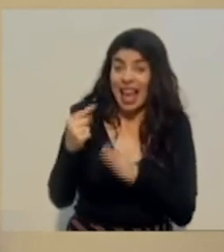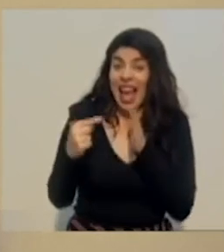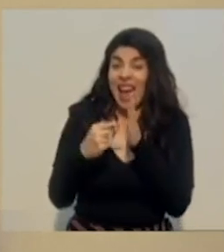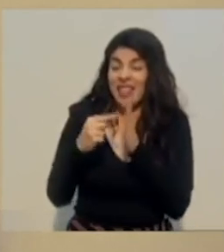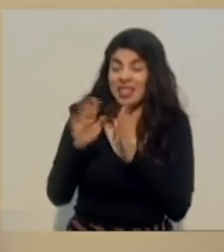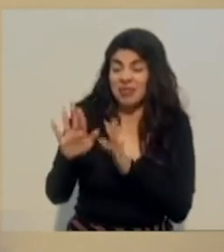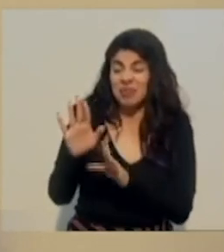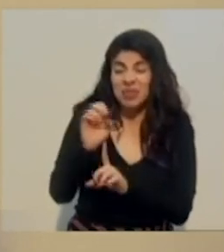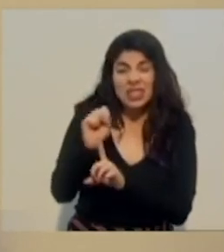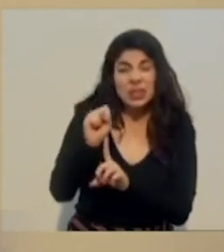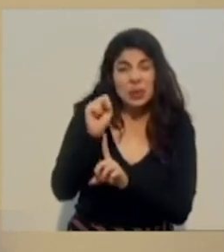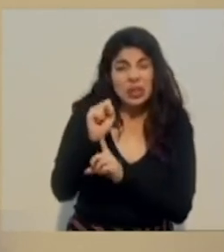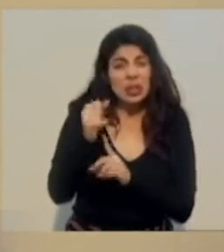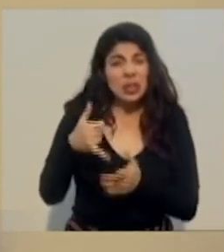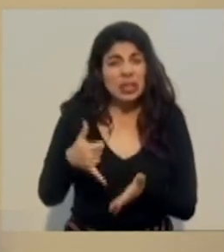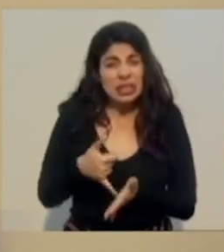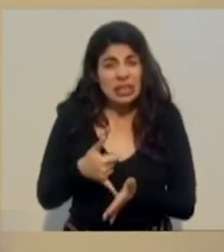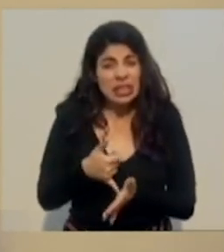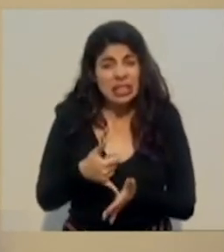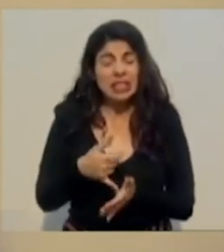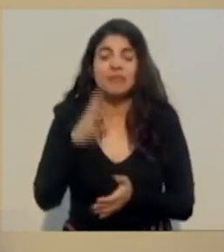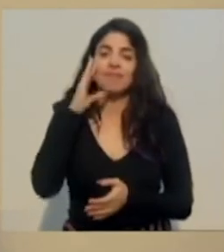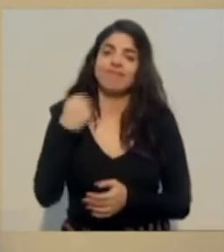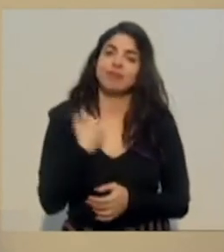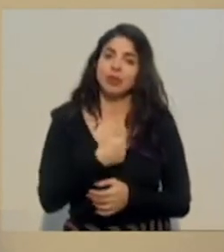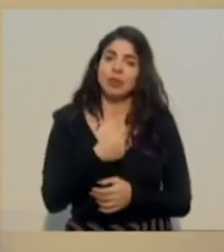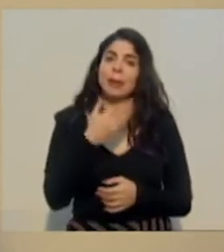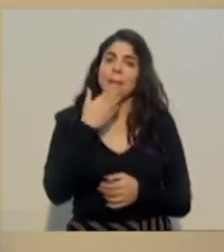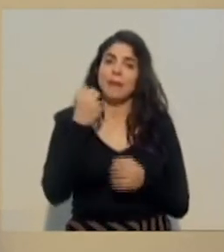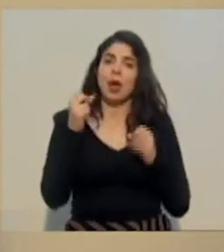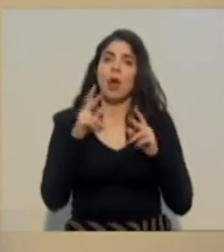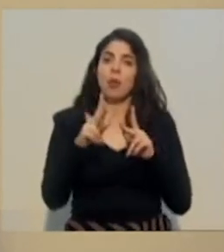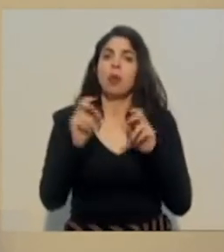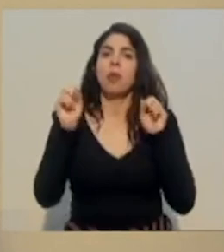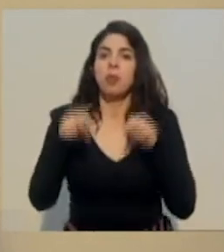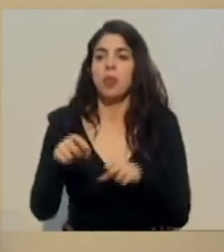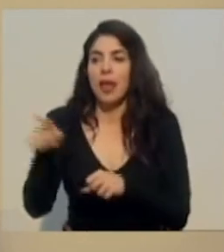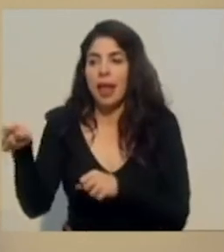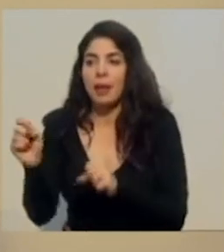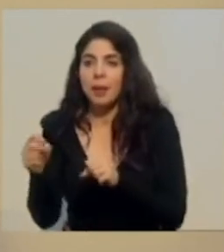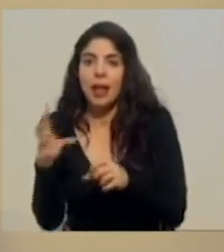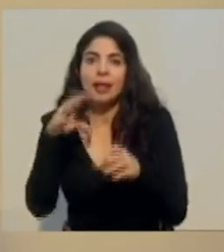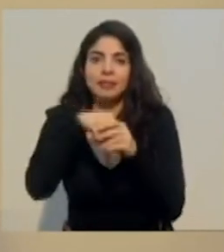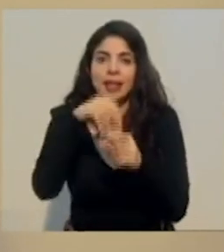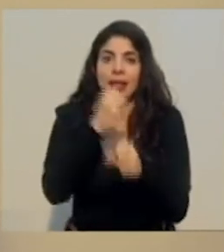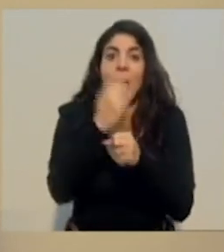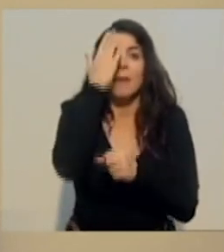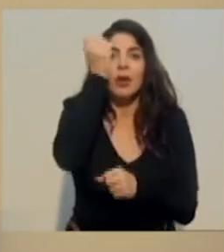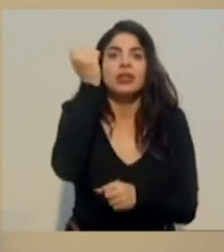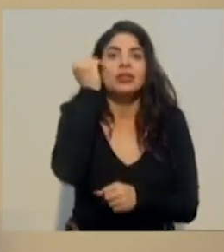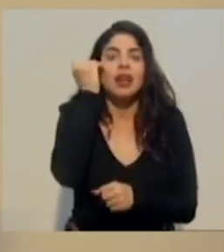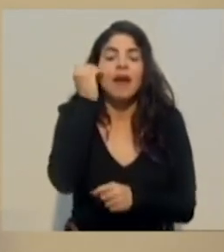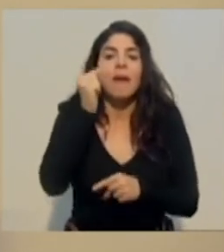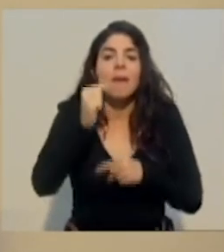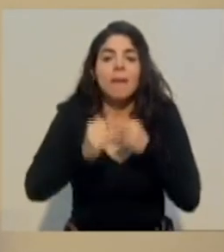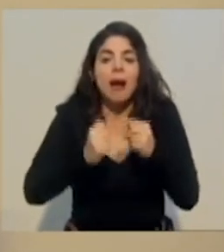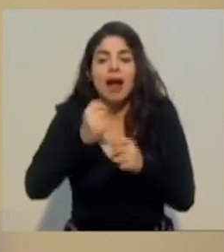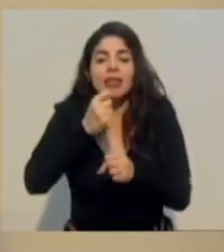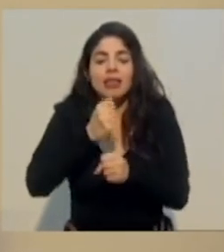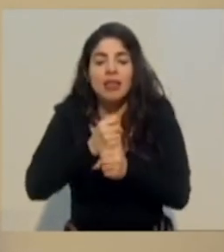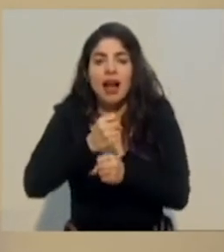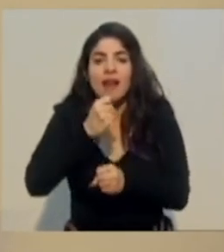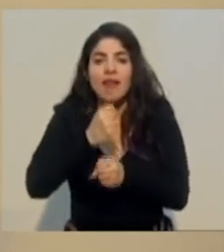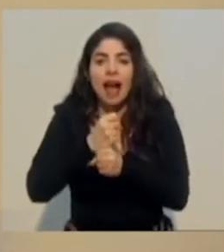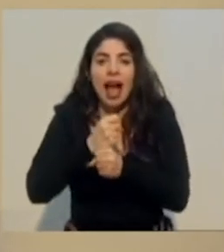mucho más vulnerables, creo que tenemos mejor oportunidad de reinsertarlas, sabiendo que vamos a trabajar prácticamente